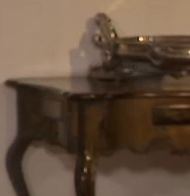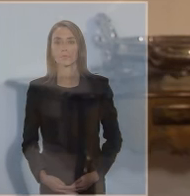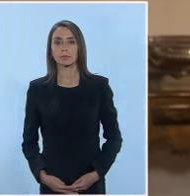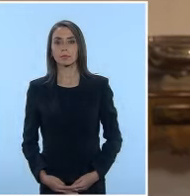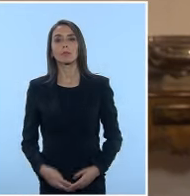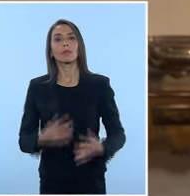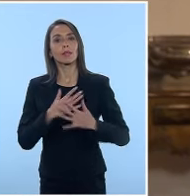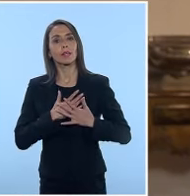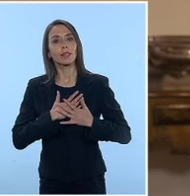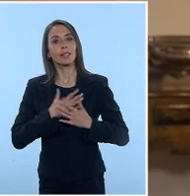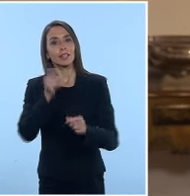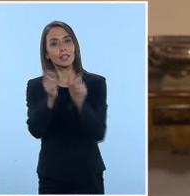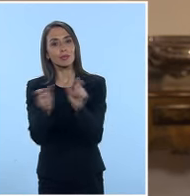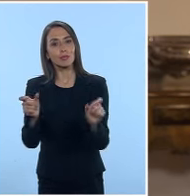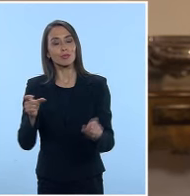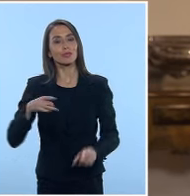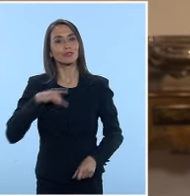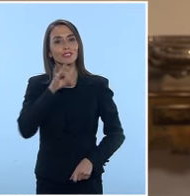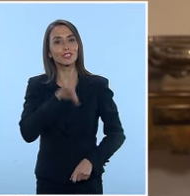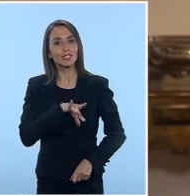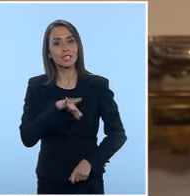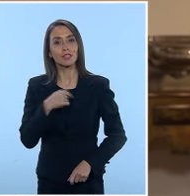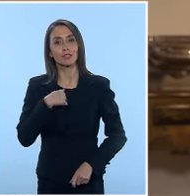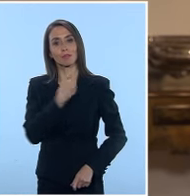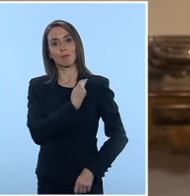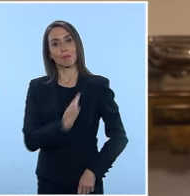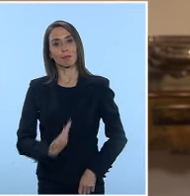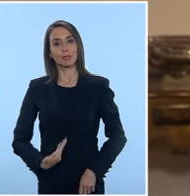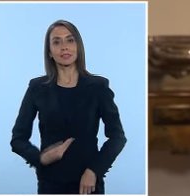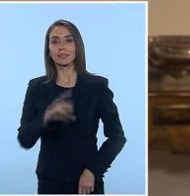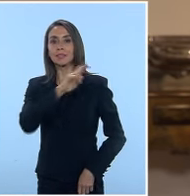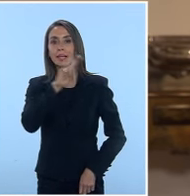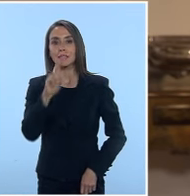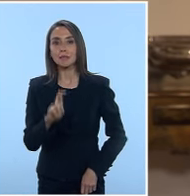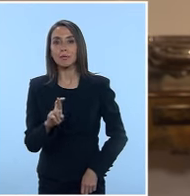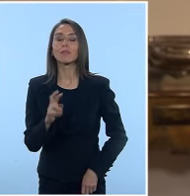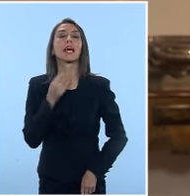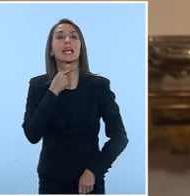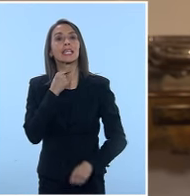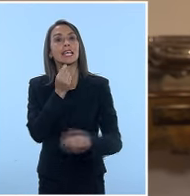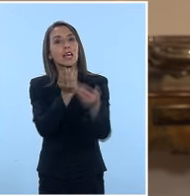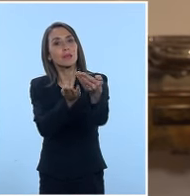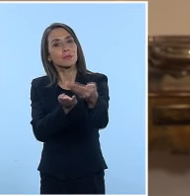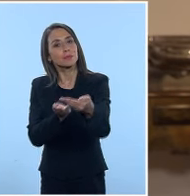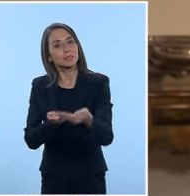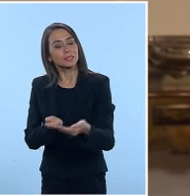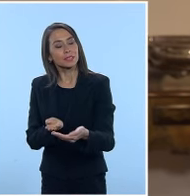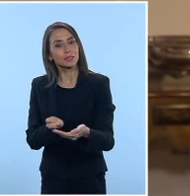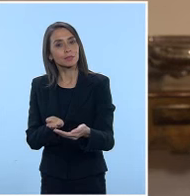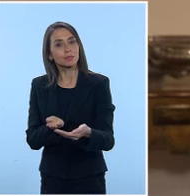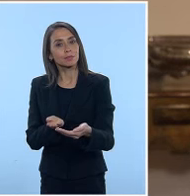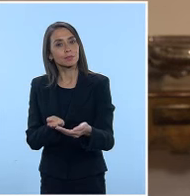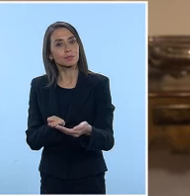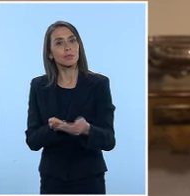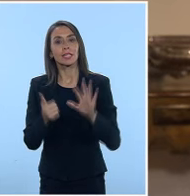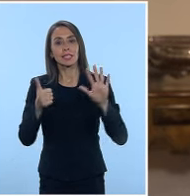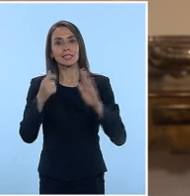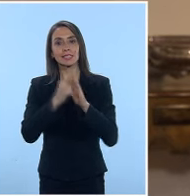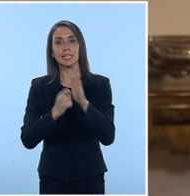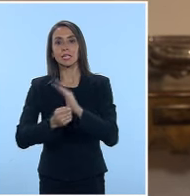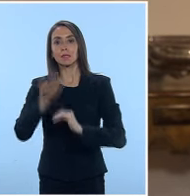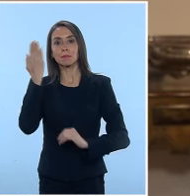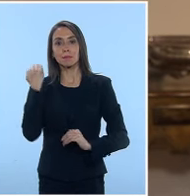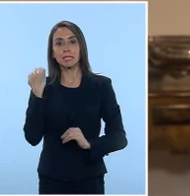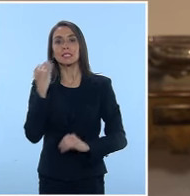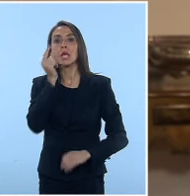Queridos compatriotas, como Presidenta de la República, quiero hacerles una invitación. Seis meses atrás,